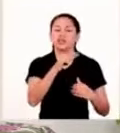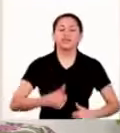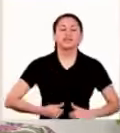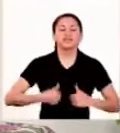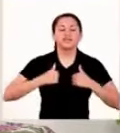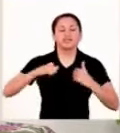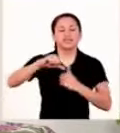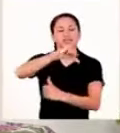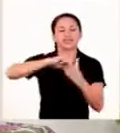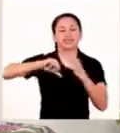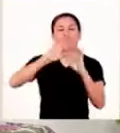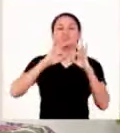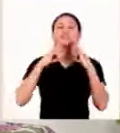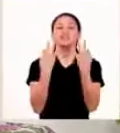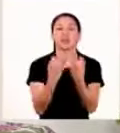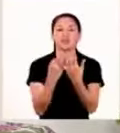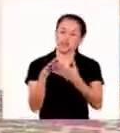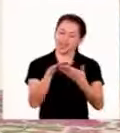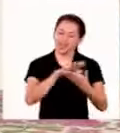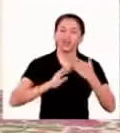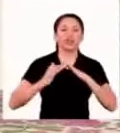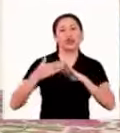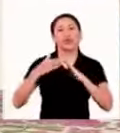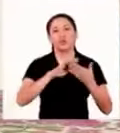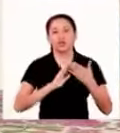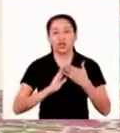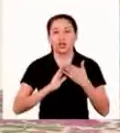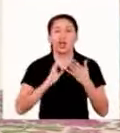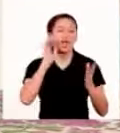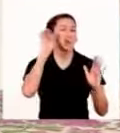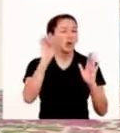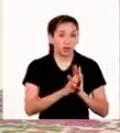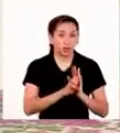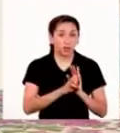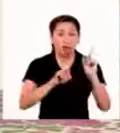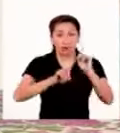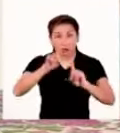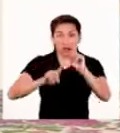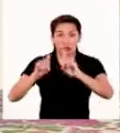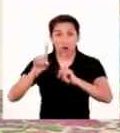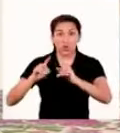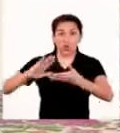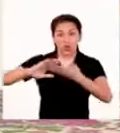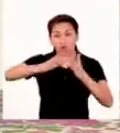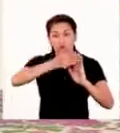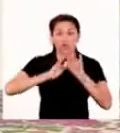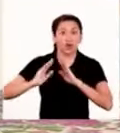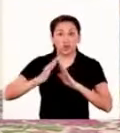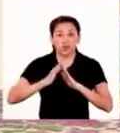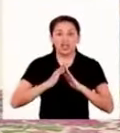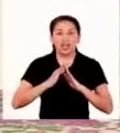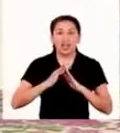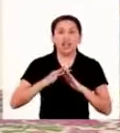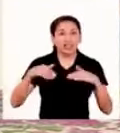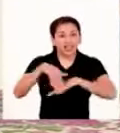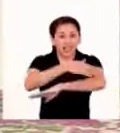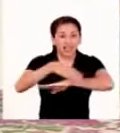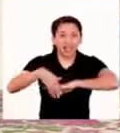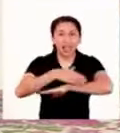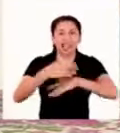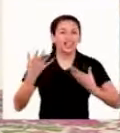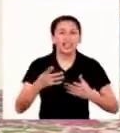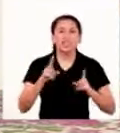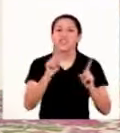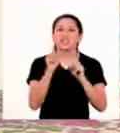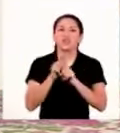el hogar y la comunidad. Por ejemplo, en varias comunidades y barrios hay actividades para el adulto